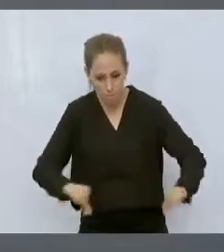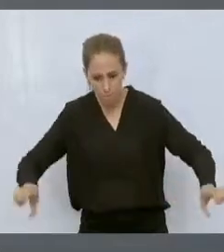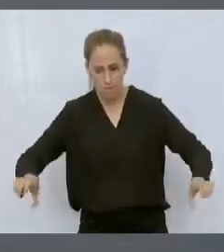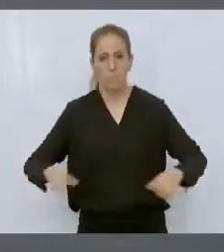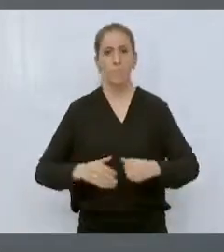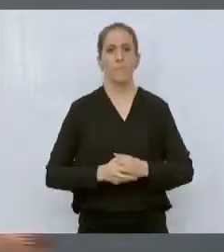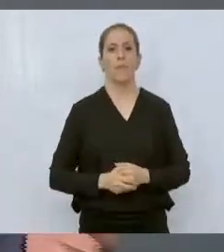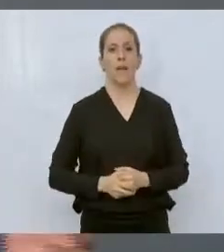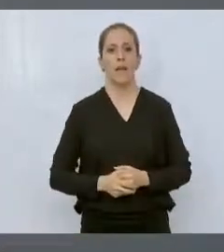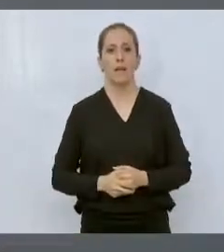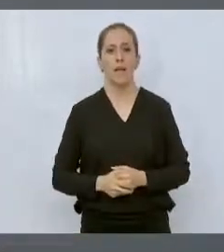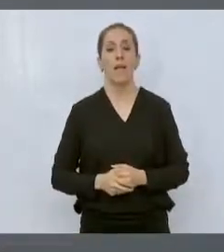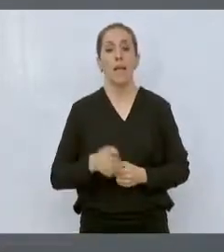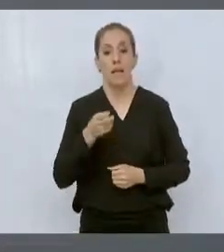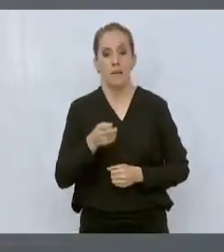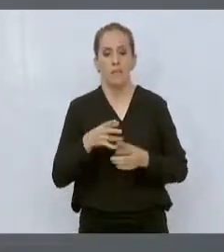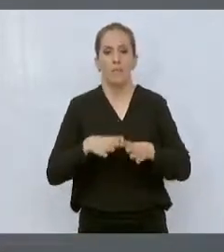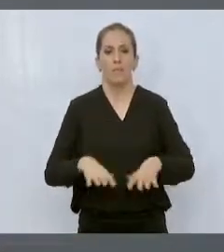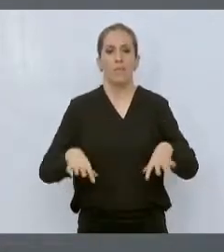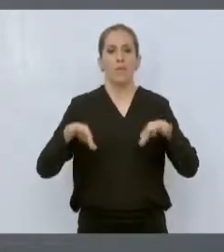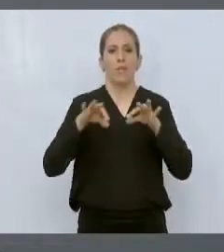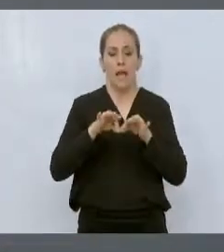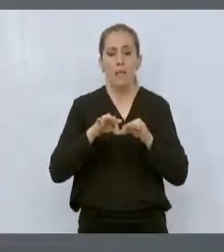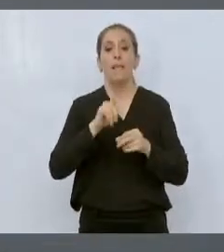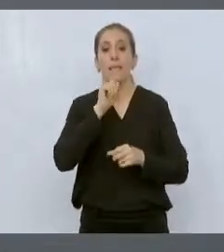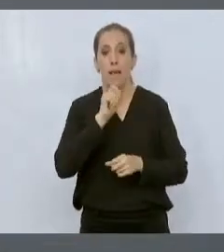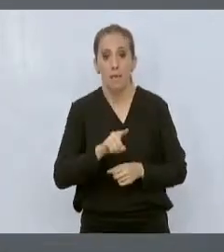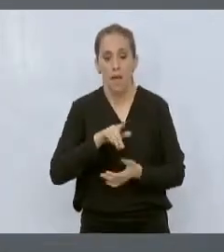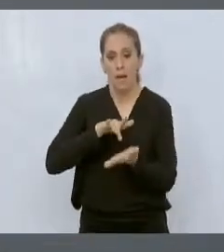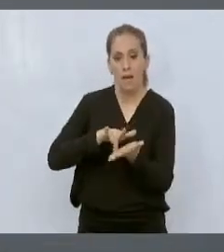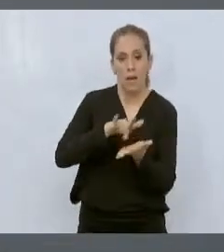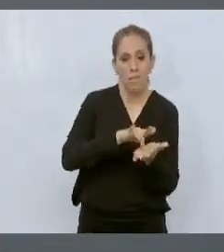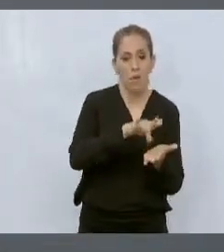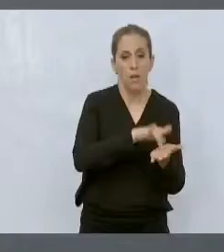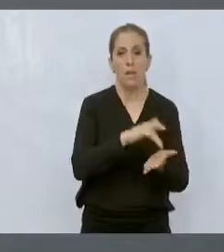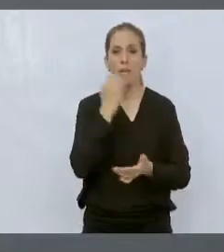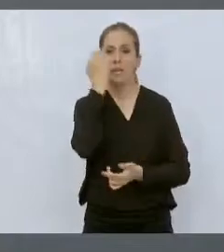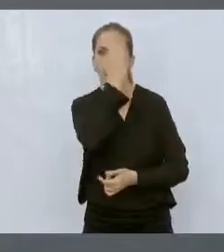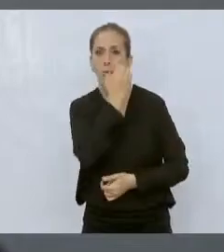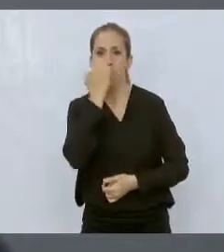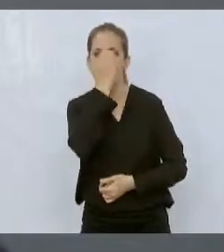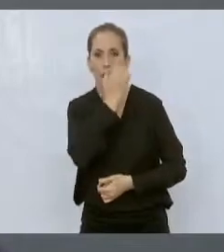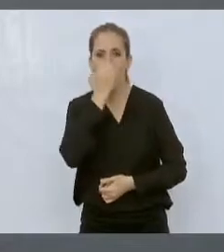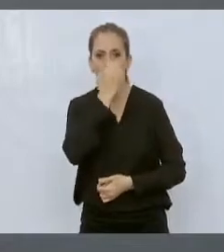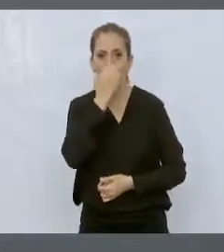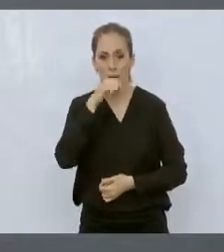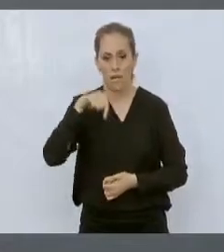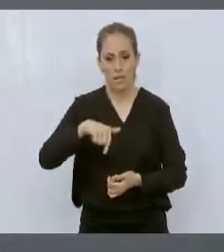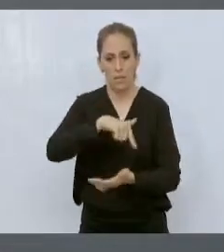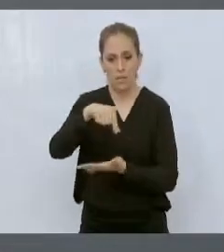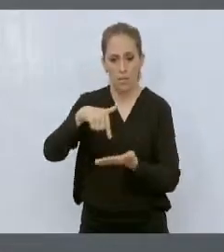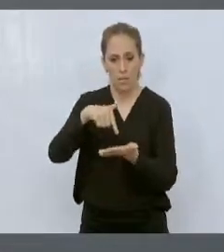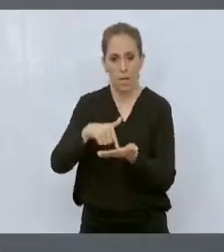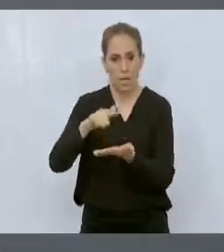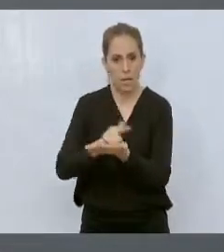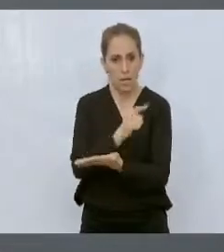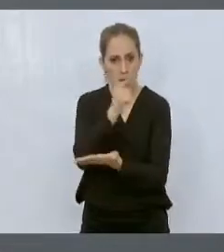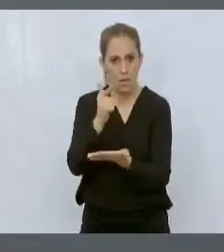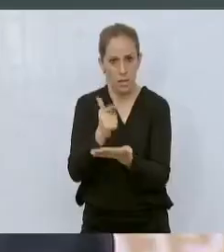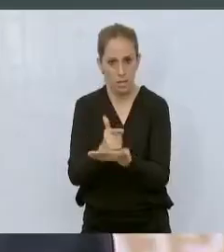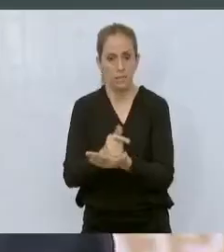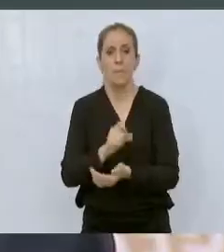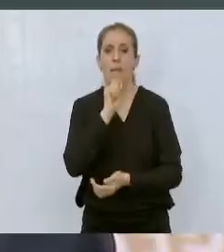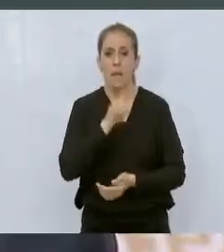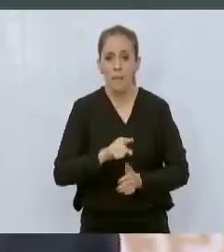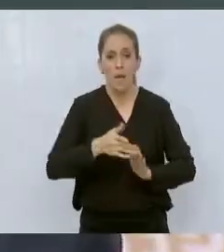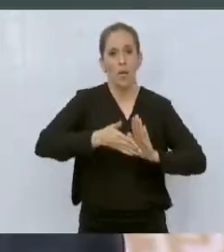hemos puesto de acuerdo, hemos rehabilitado la mayoría de las escuelas de todo Linares. Hemos trabajado en la construcción de un